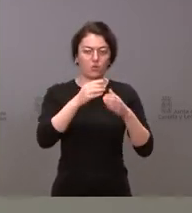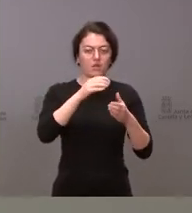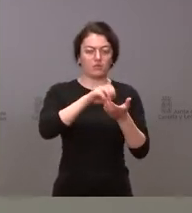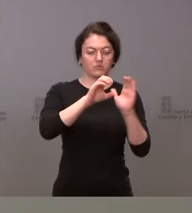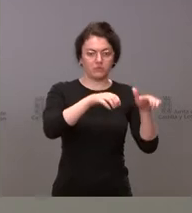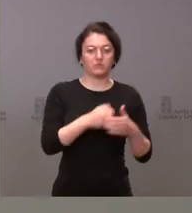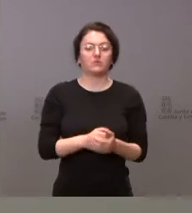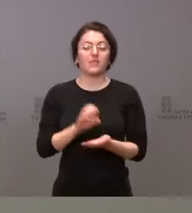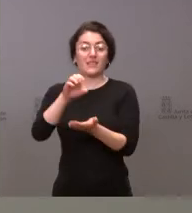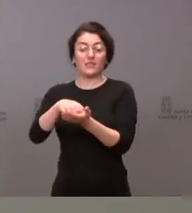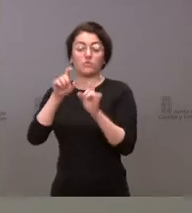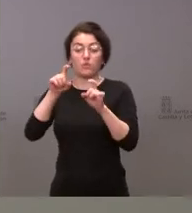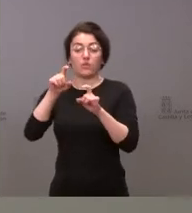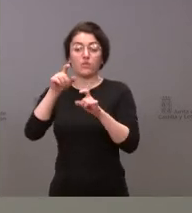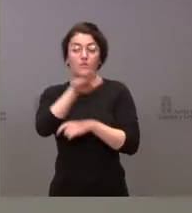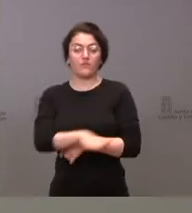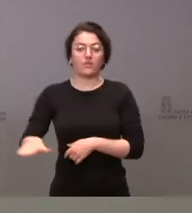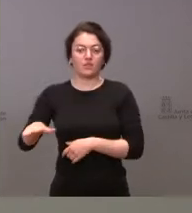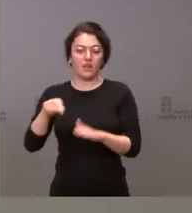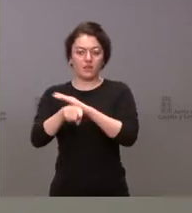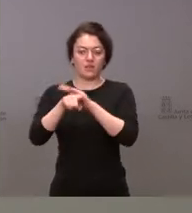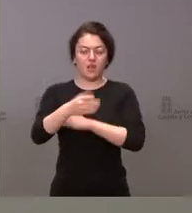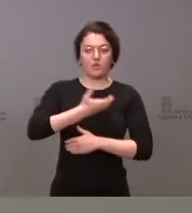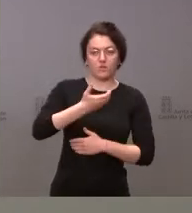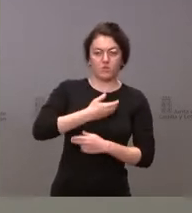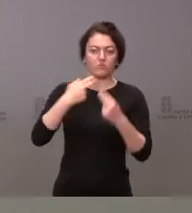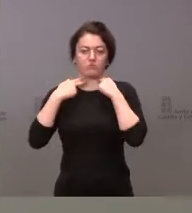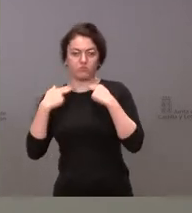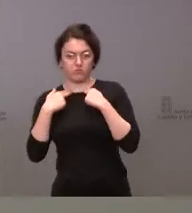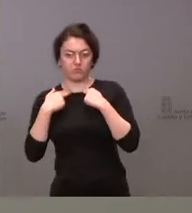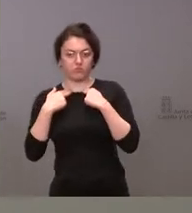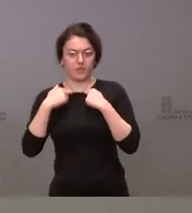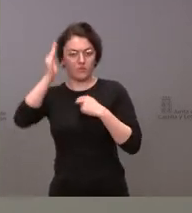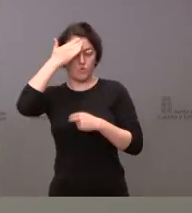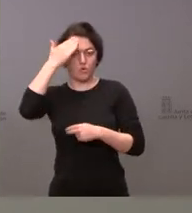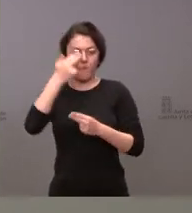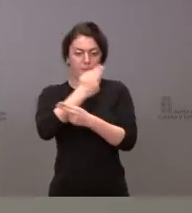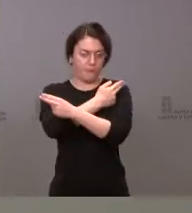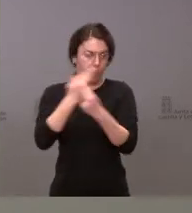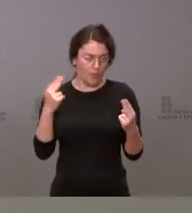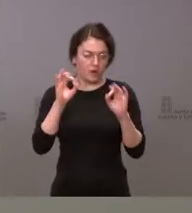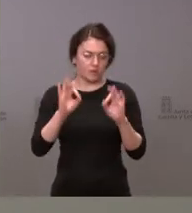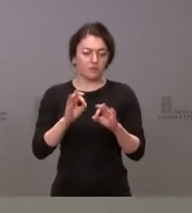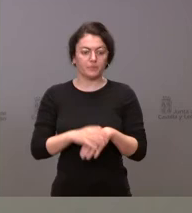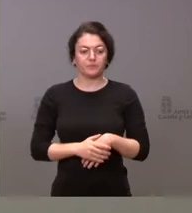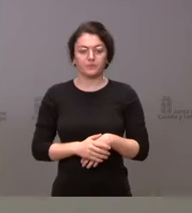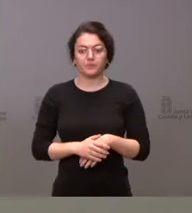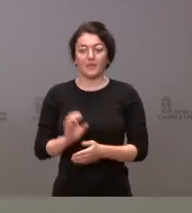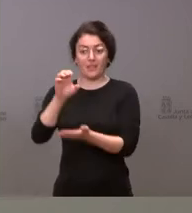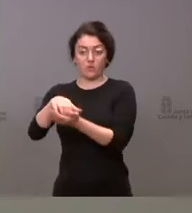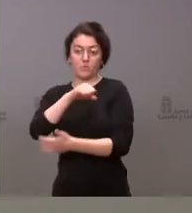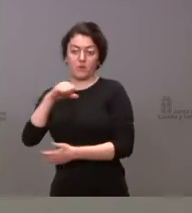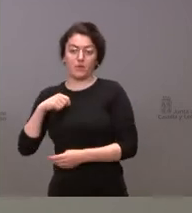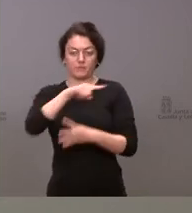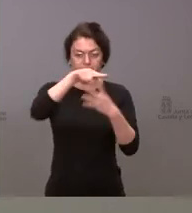los centros de educación infantil gestionados por ayuntamientos y entidades locales, titularidad pública de ayuntamientos y entidades locales, y los centros privados.